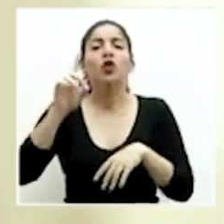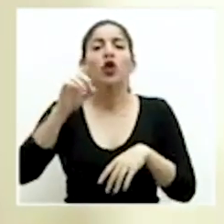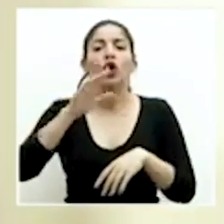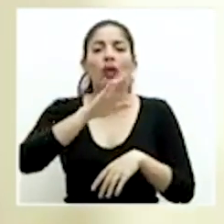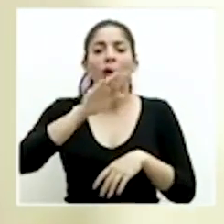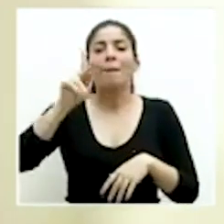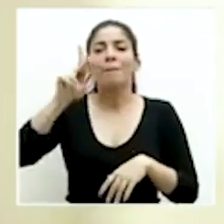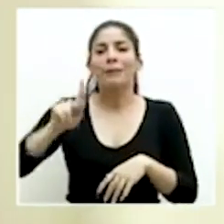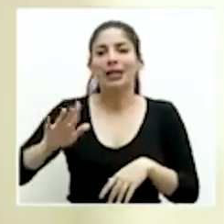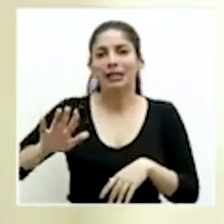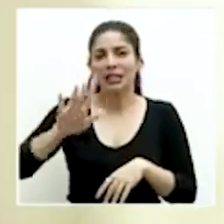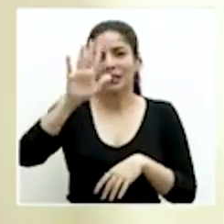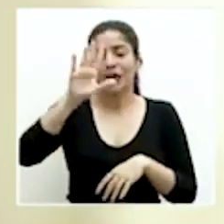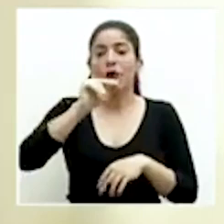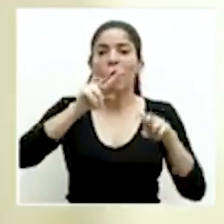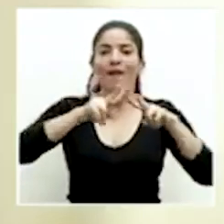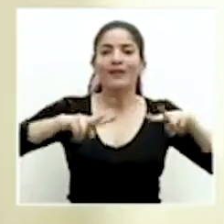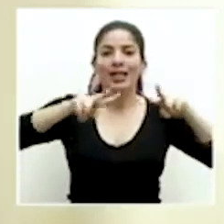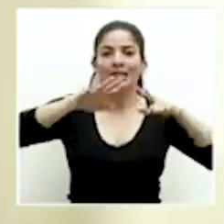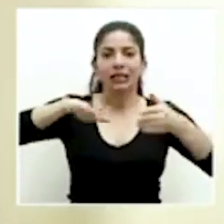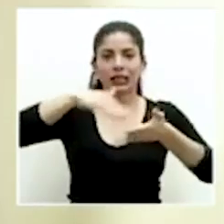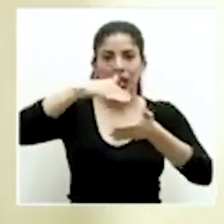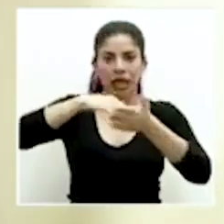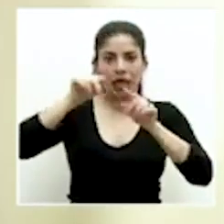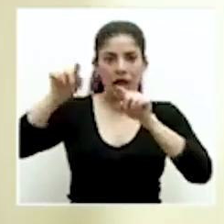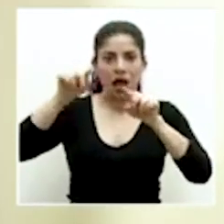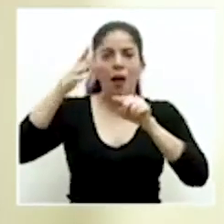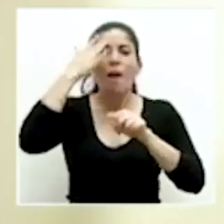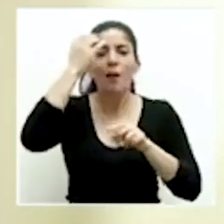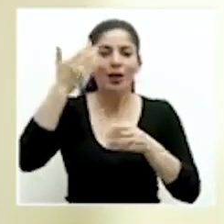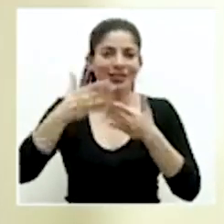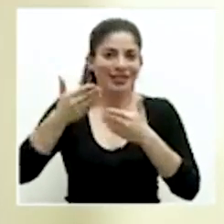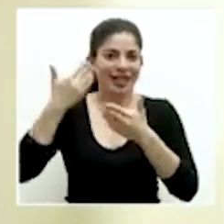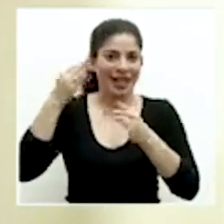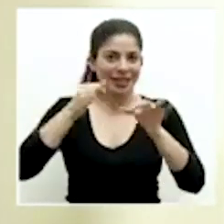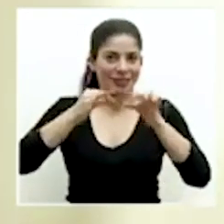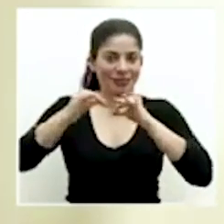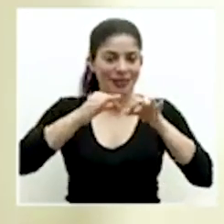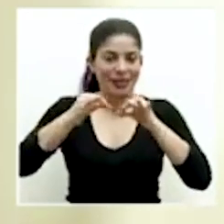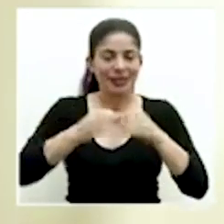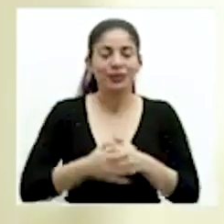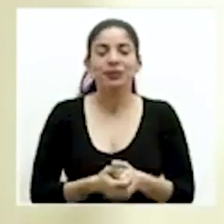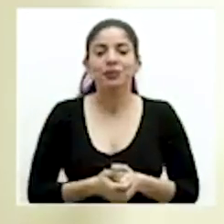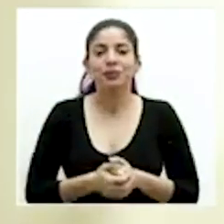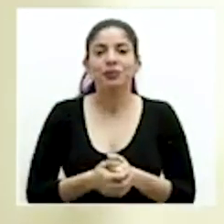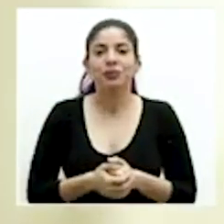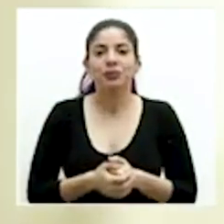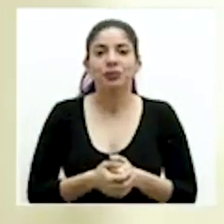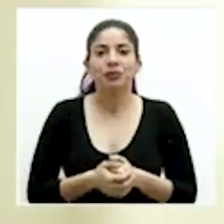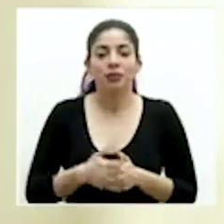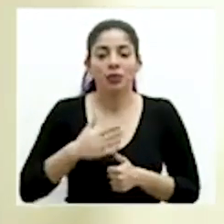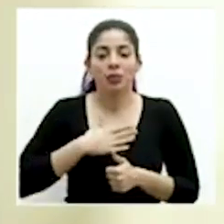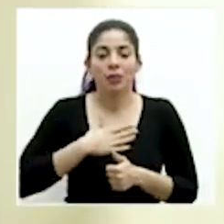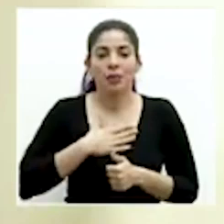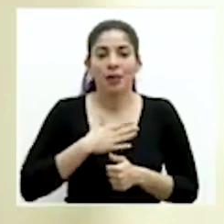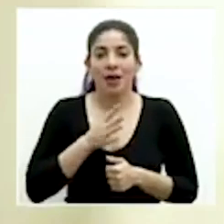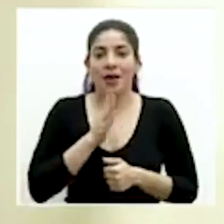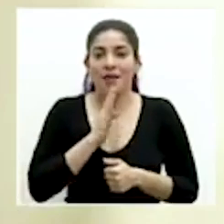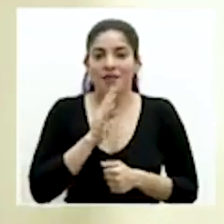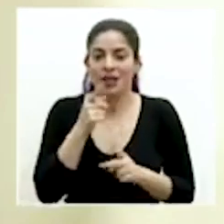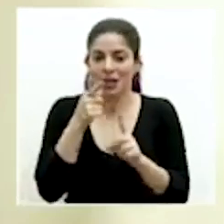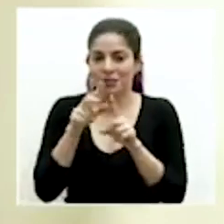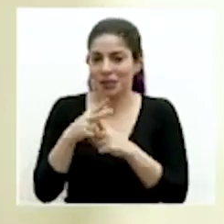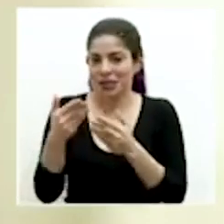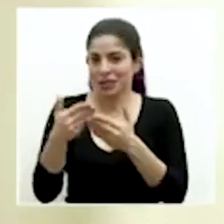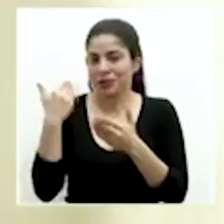del Pacífico y el Valle Central, justamente por lo que les mencioné al inicio de mi mensaje,